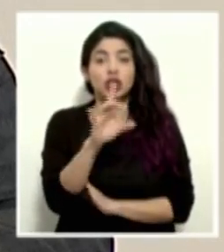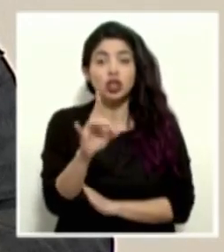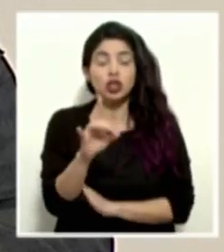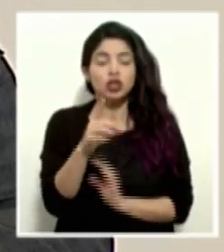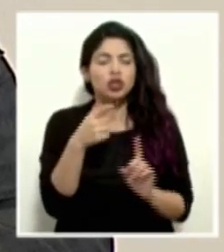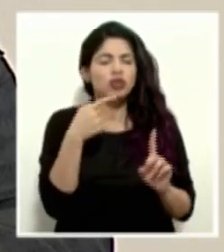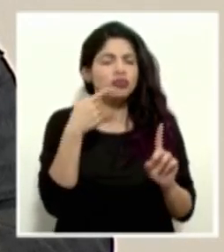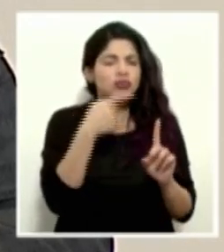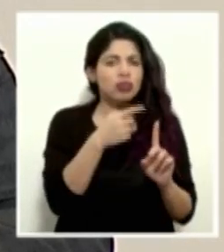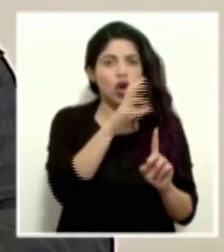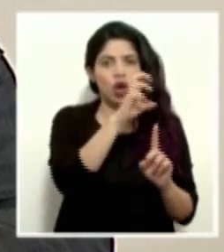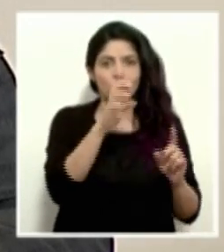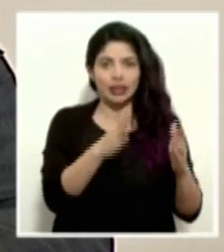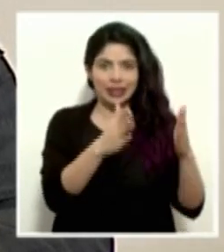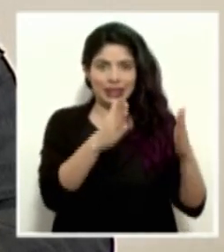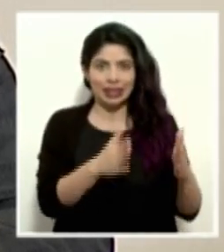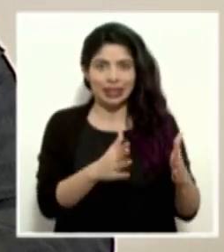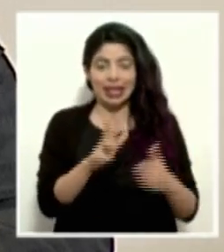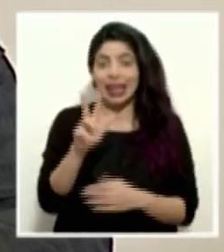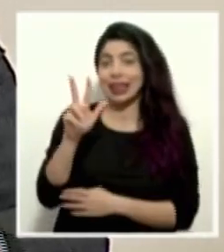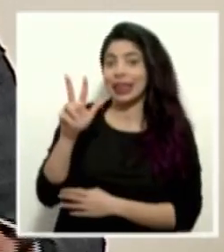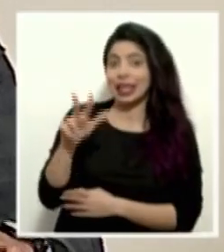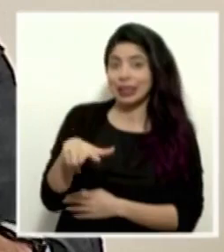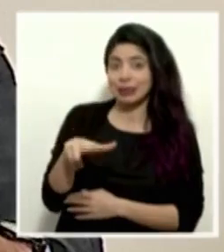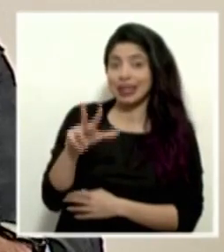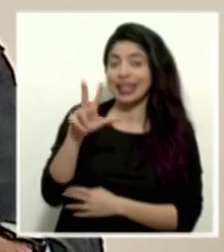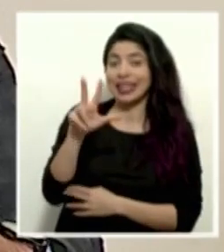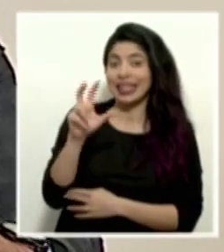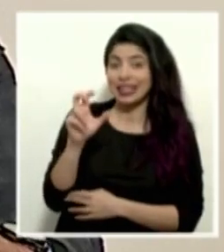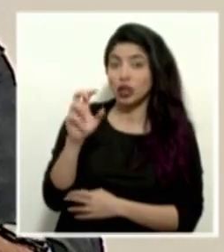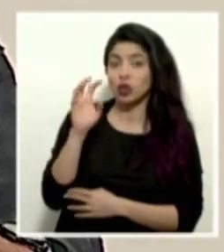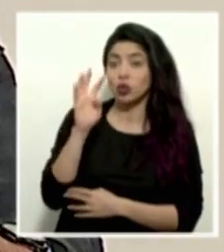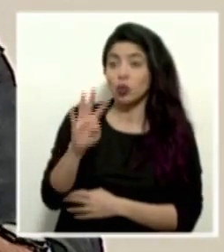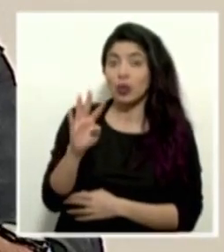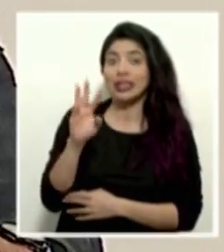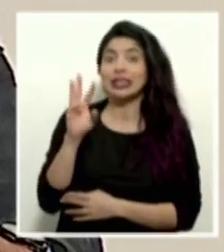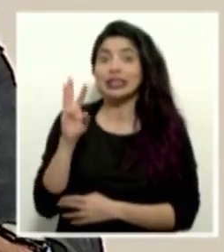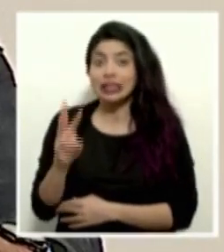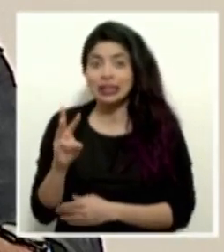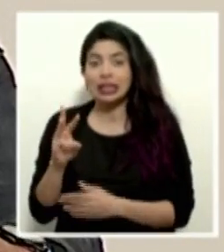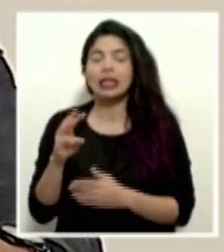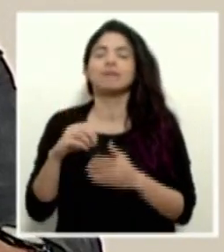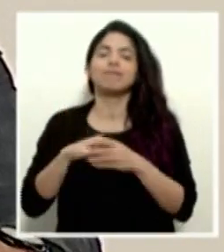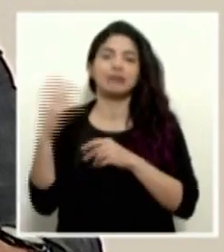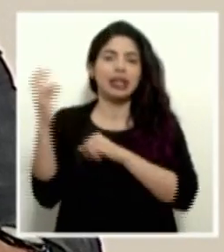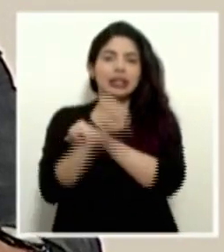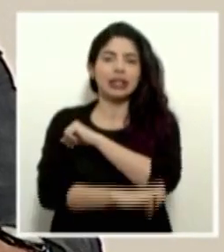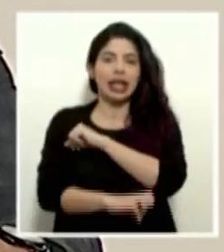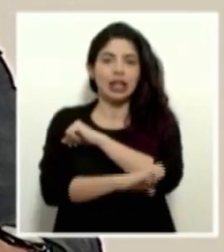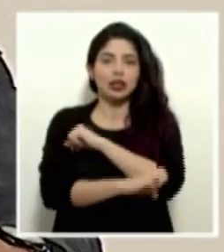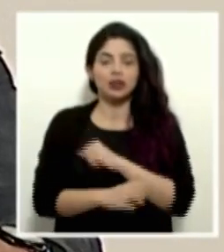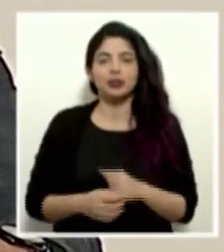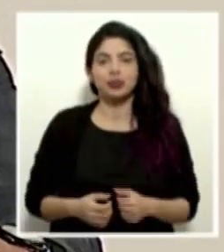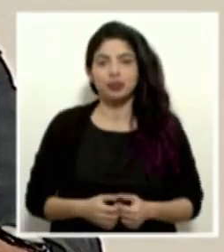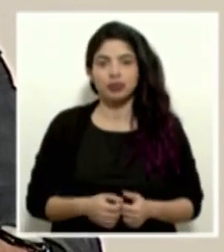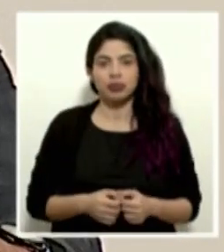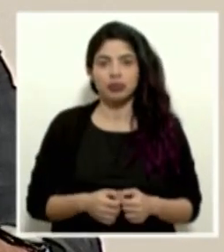corresponden a costarricenses y 3.346 corresponden a extranjeros.